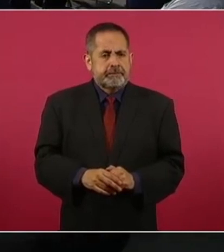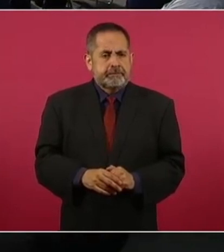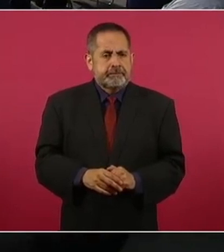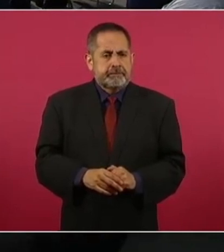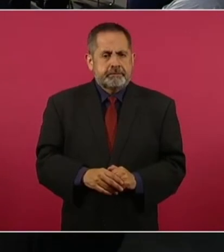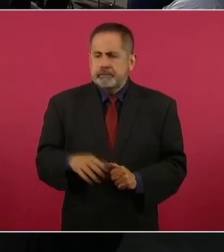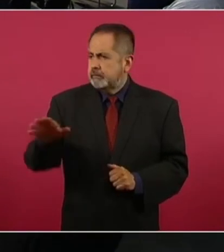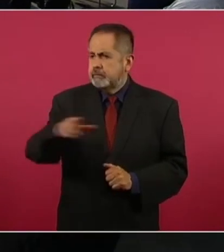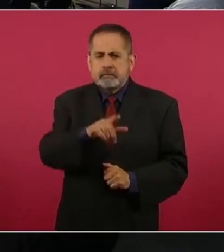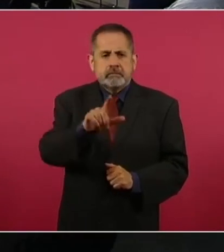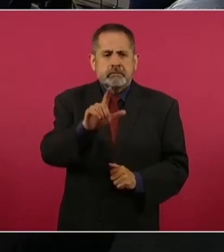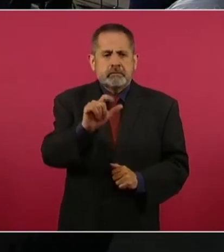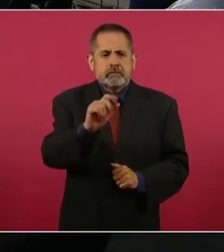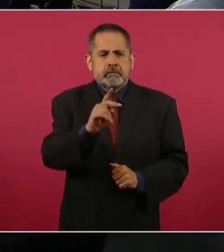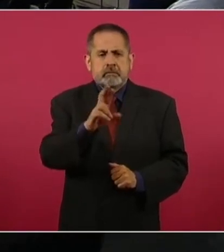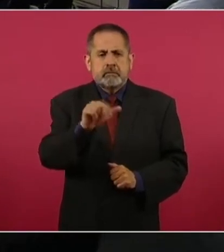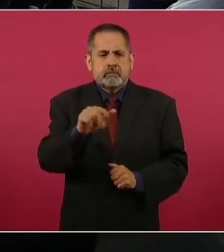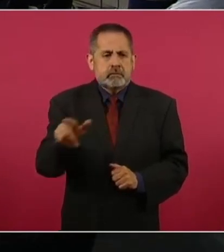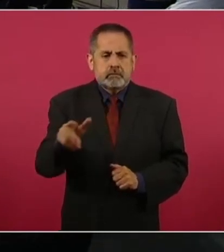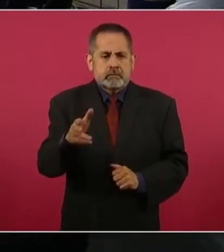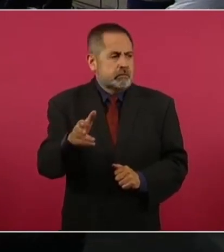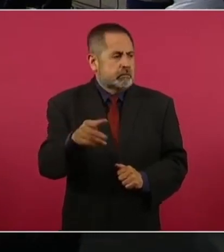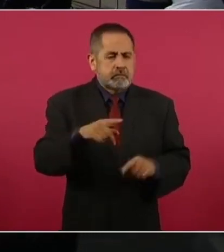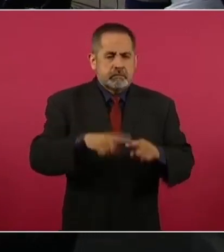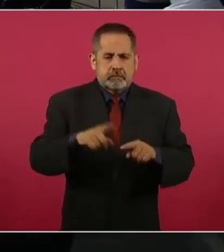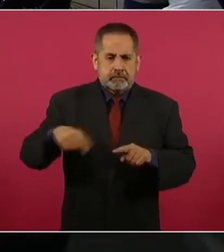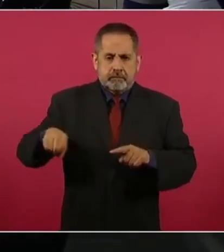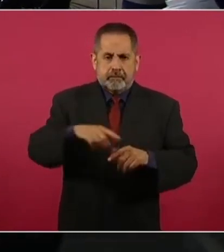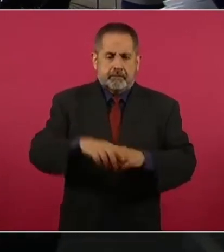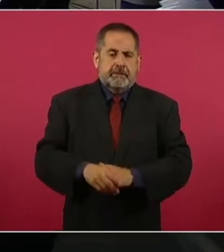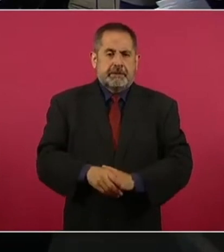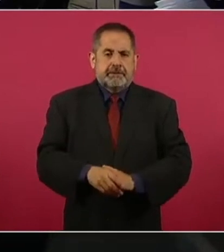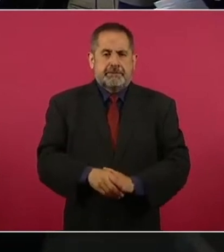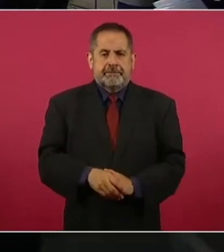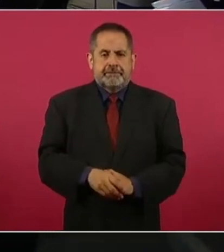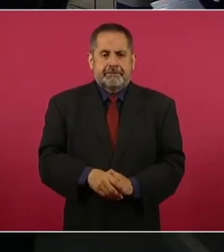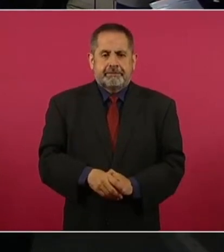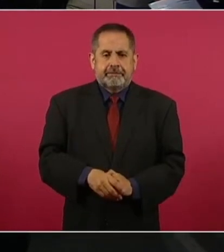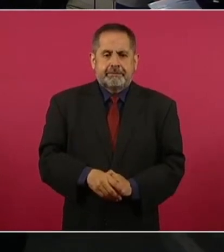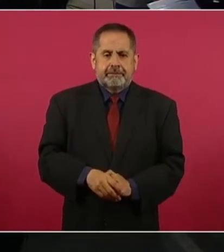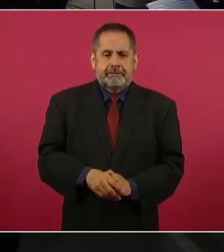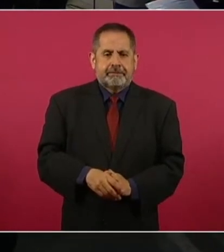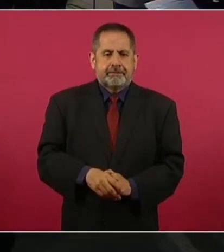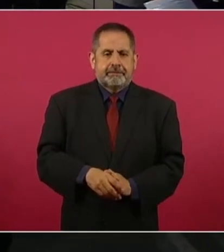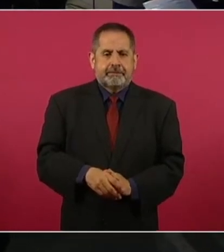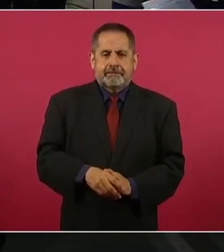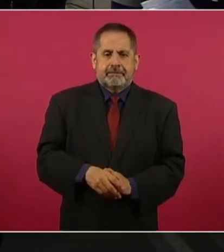Laura o las compañeras lo